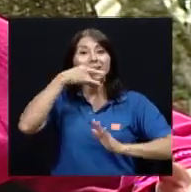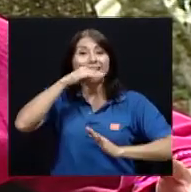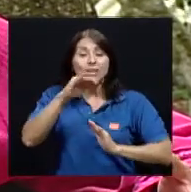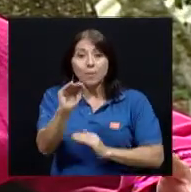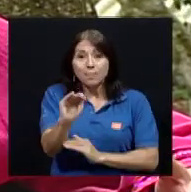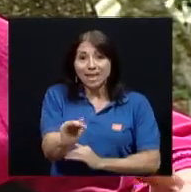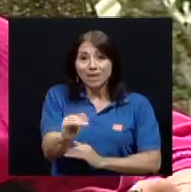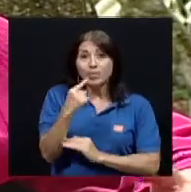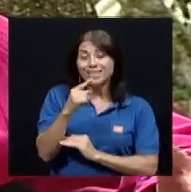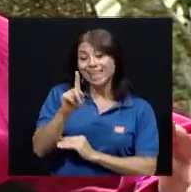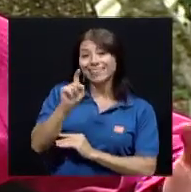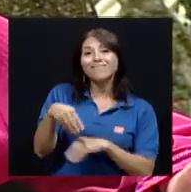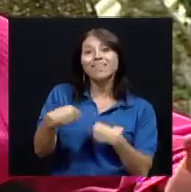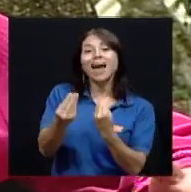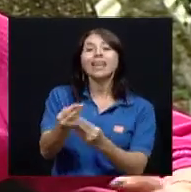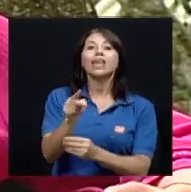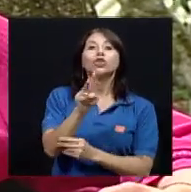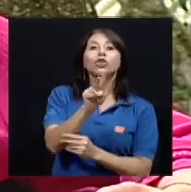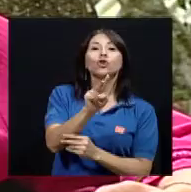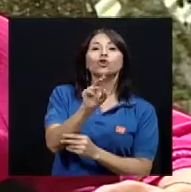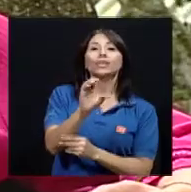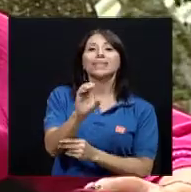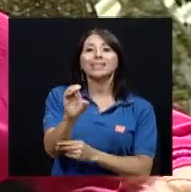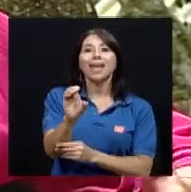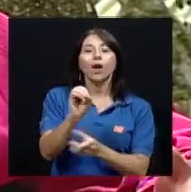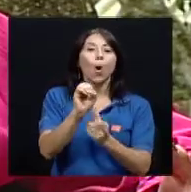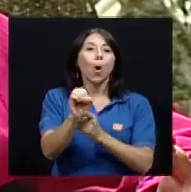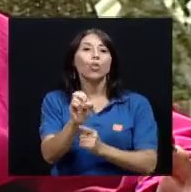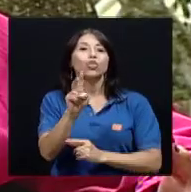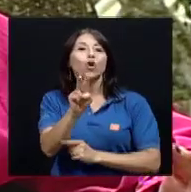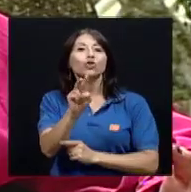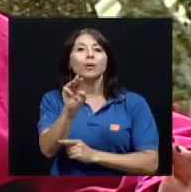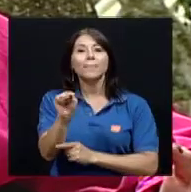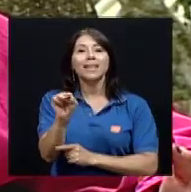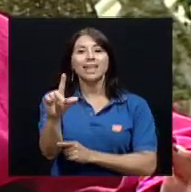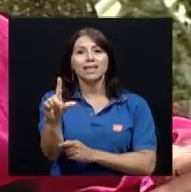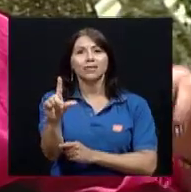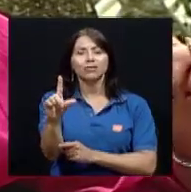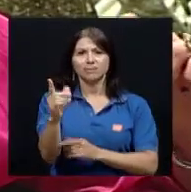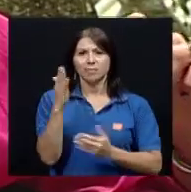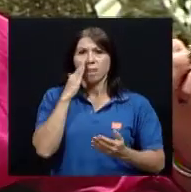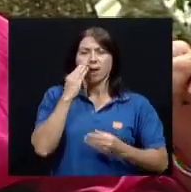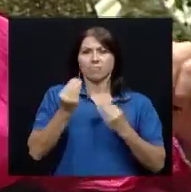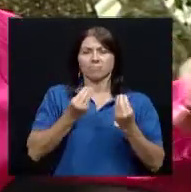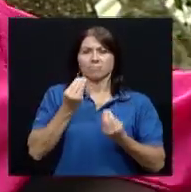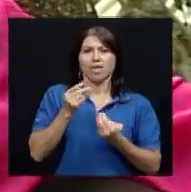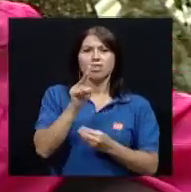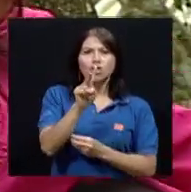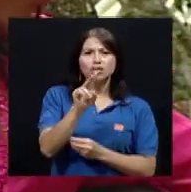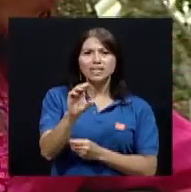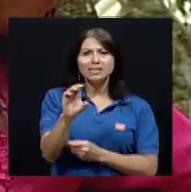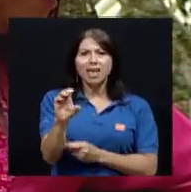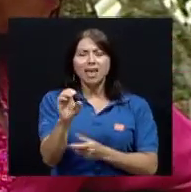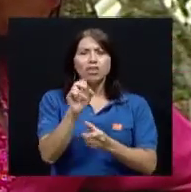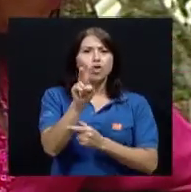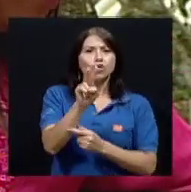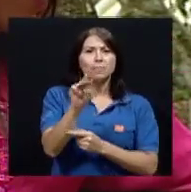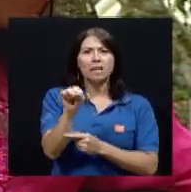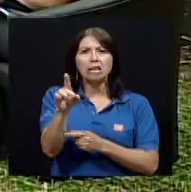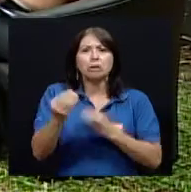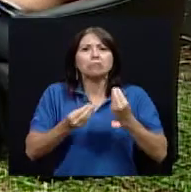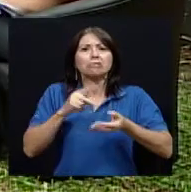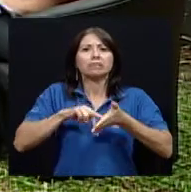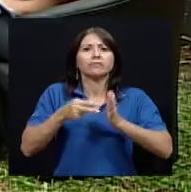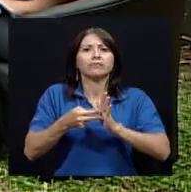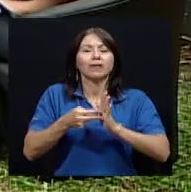administrarle dos mililitros o dos ese que es lo mismo como hace una mamá para poder medir esto entonces lo puede hacer a través